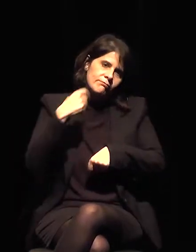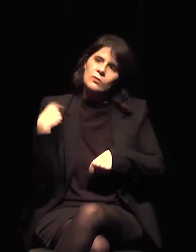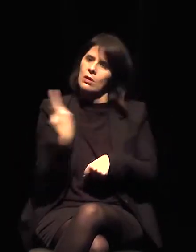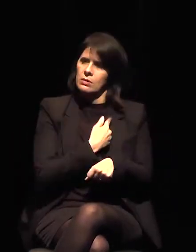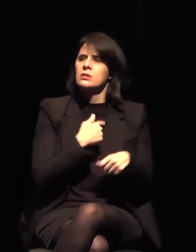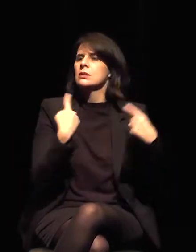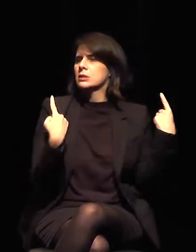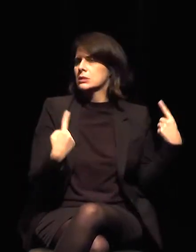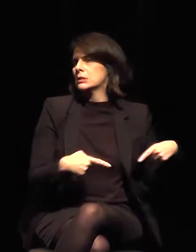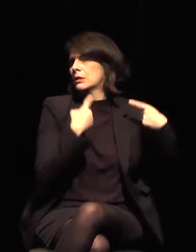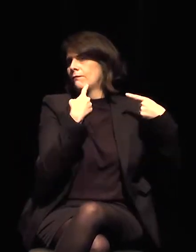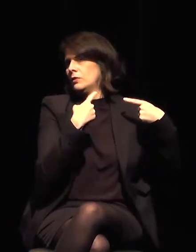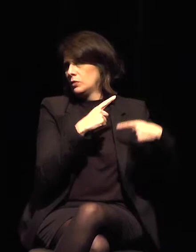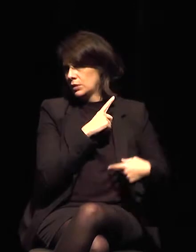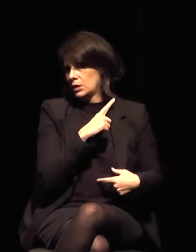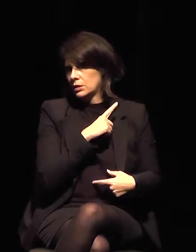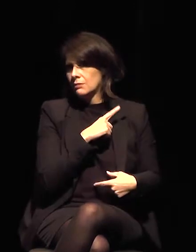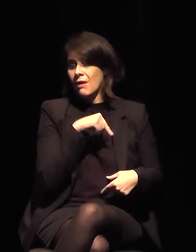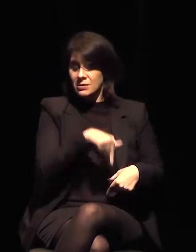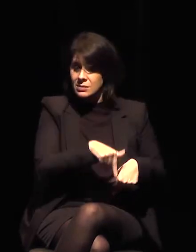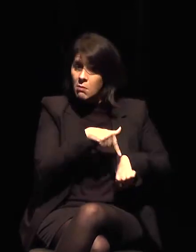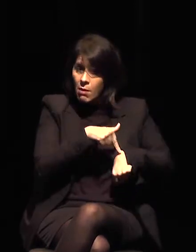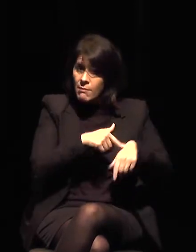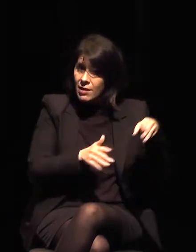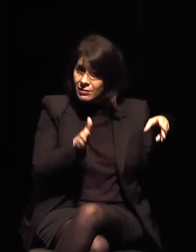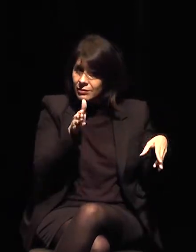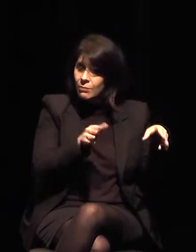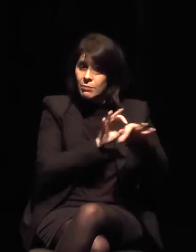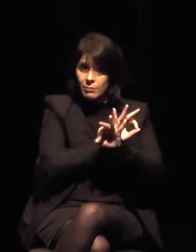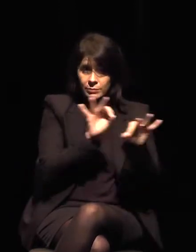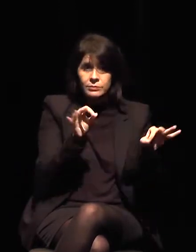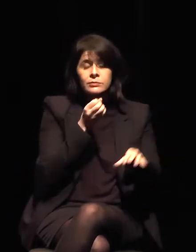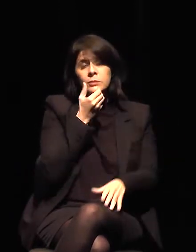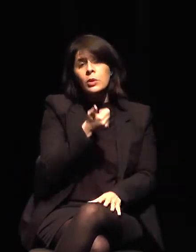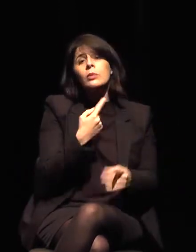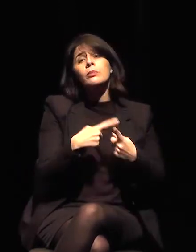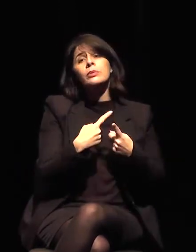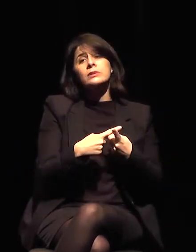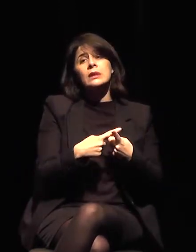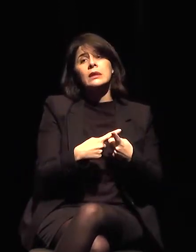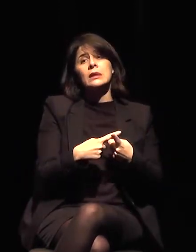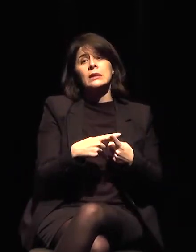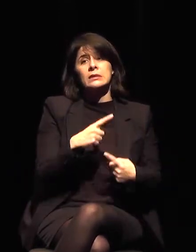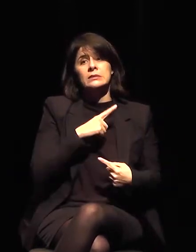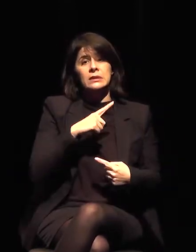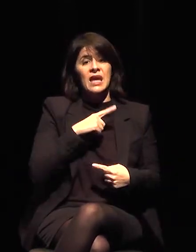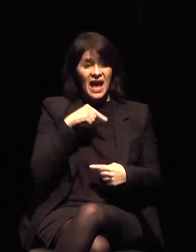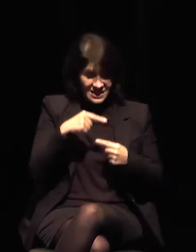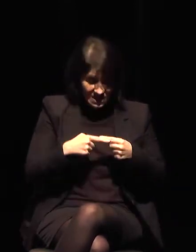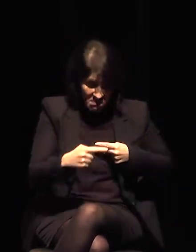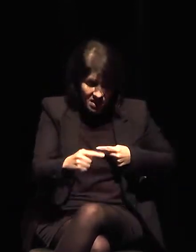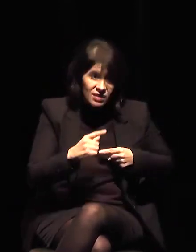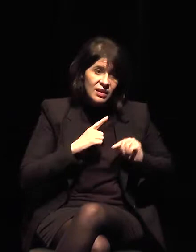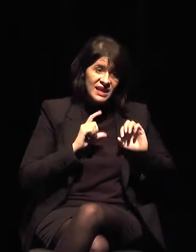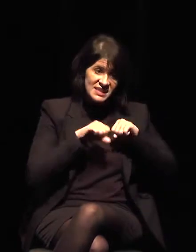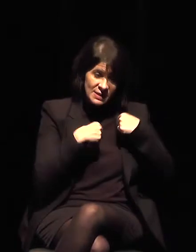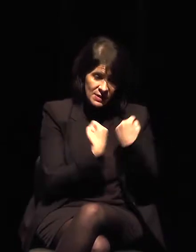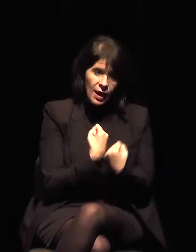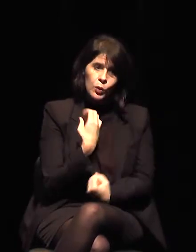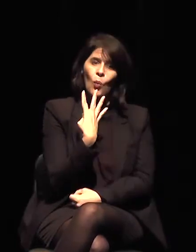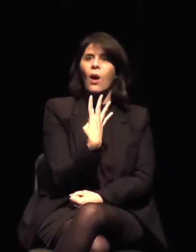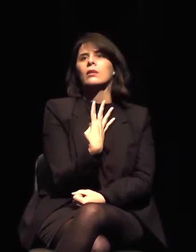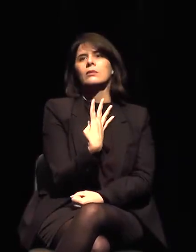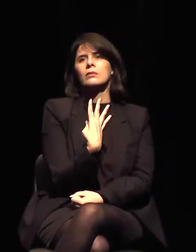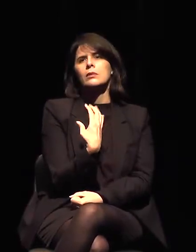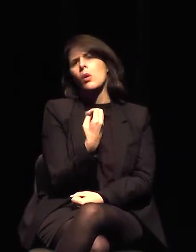porque solo esta semana hay cinco seminarios que discuten directa o indirectamente temas que pueden